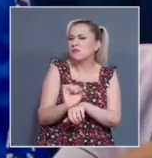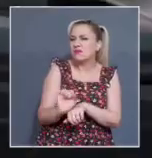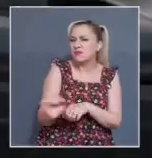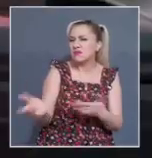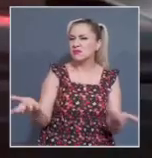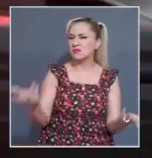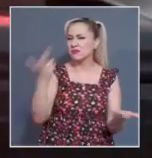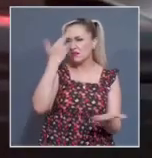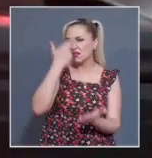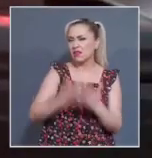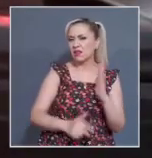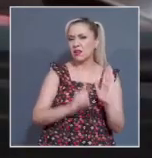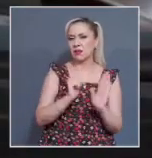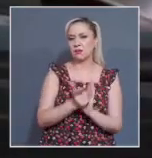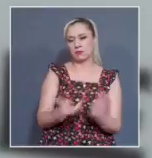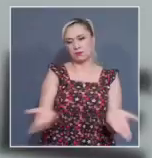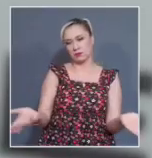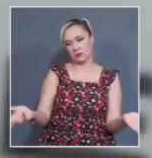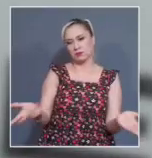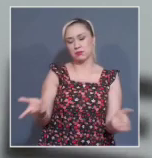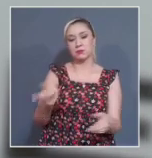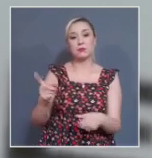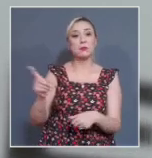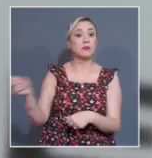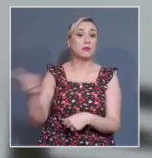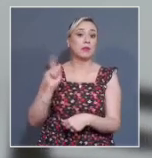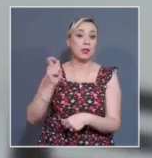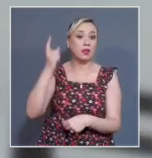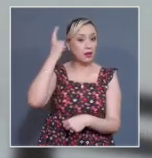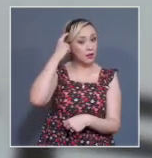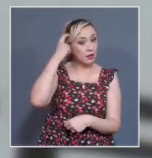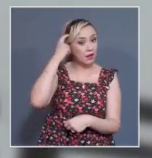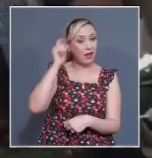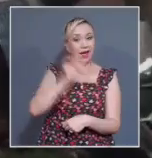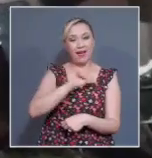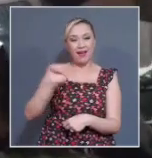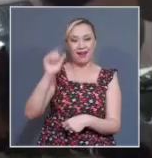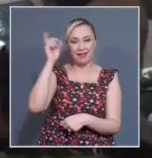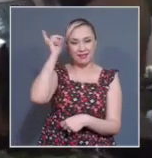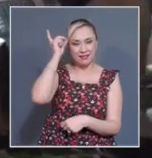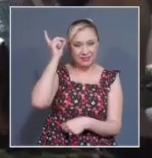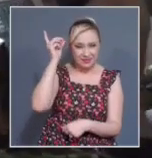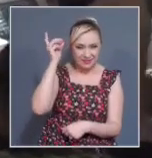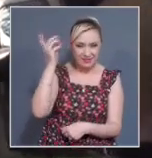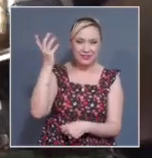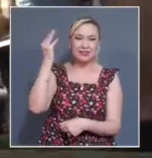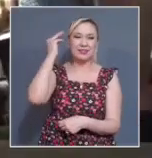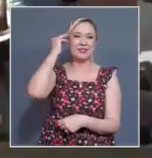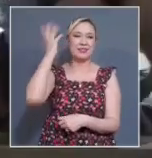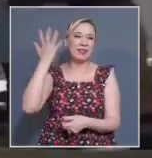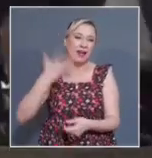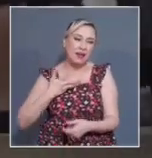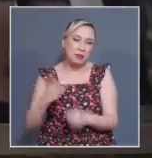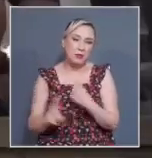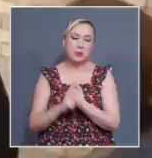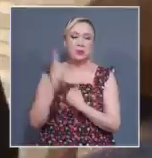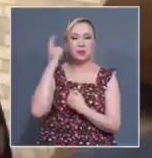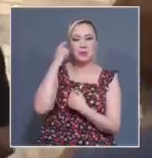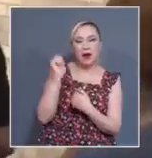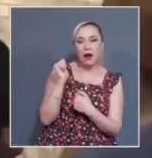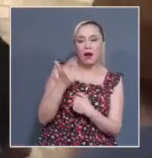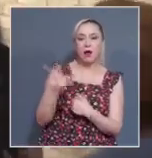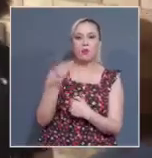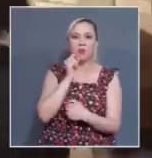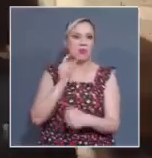con problemas de salud mental son discriminadas y los detenidos con necesidad de atención médica provocada por los propios oficiales o no son